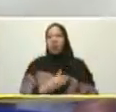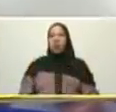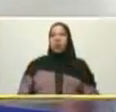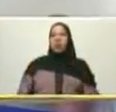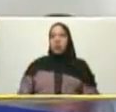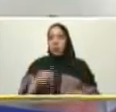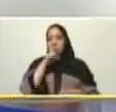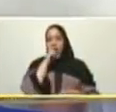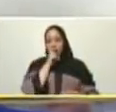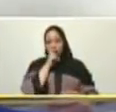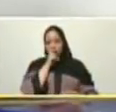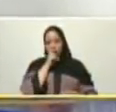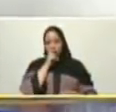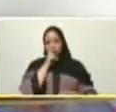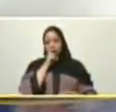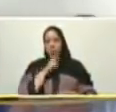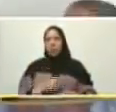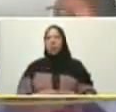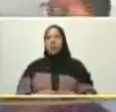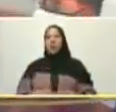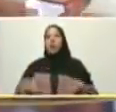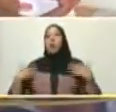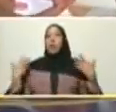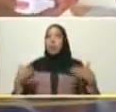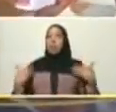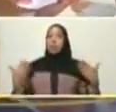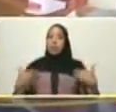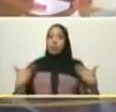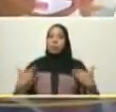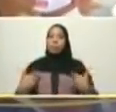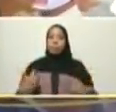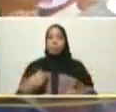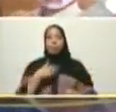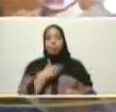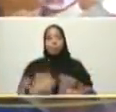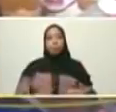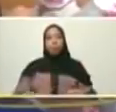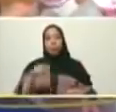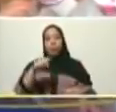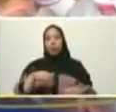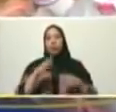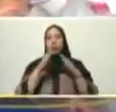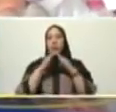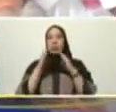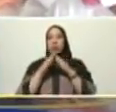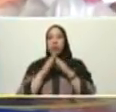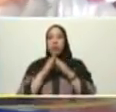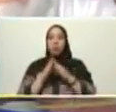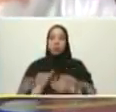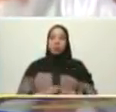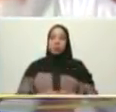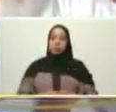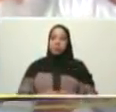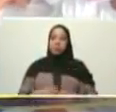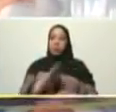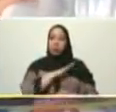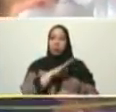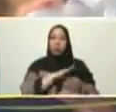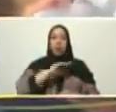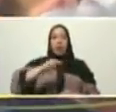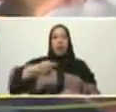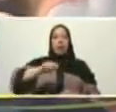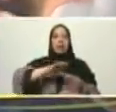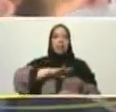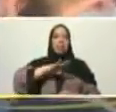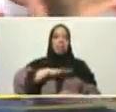Maduro que está muy contento porque hoy ustedes están recibiendo las llaves de su